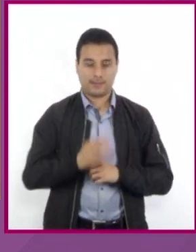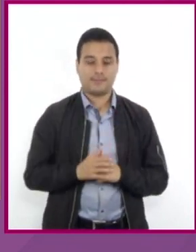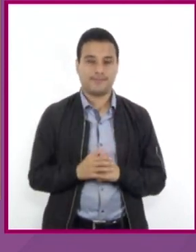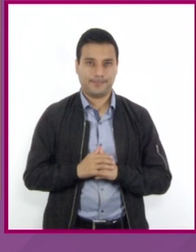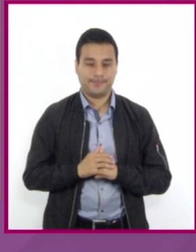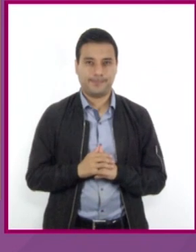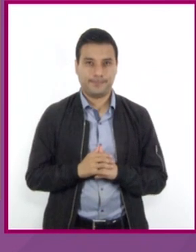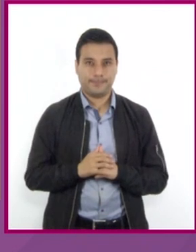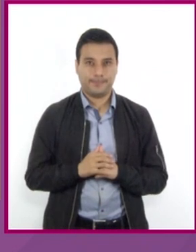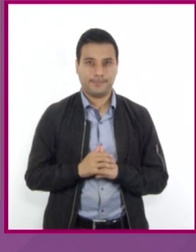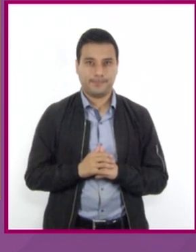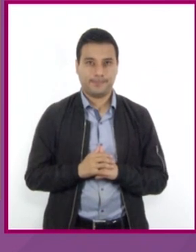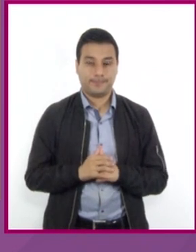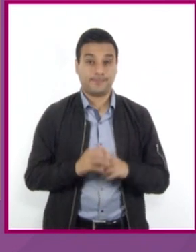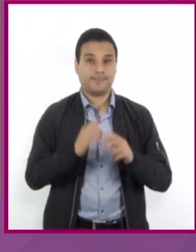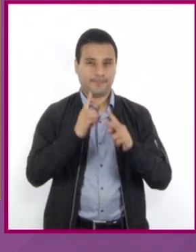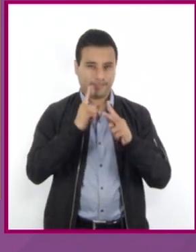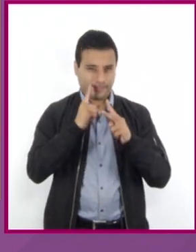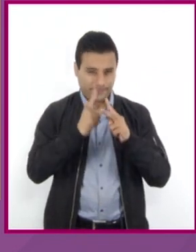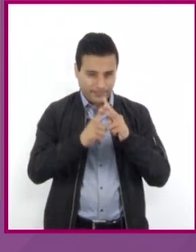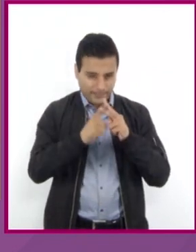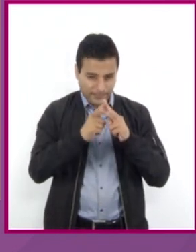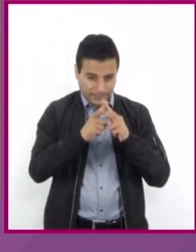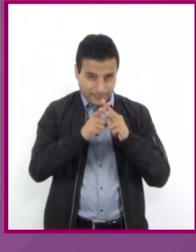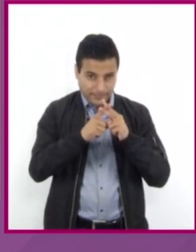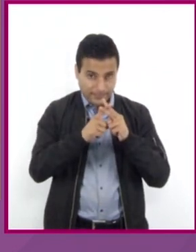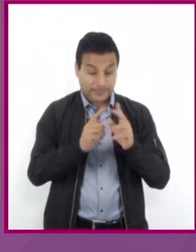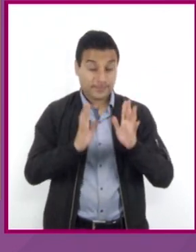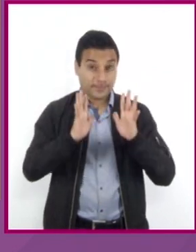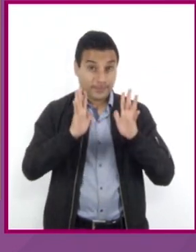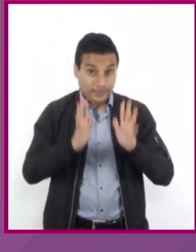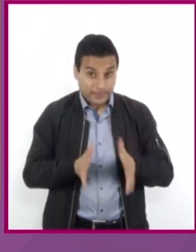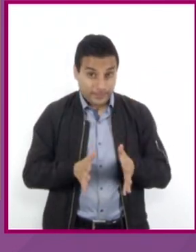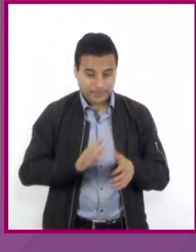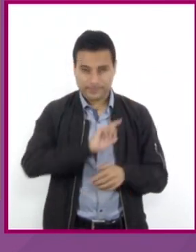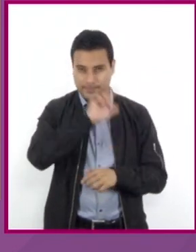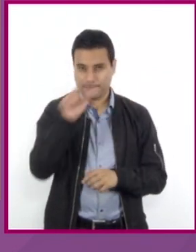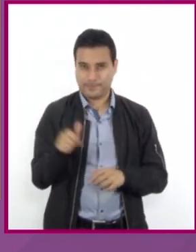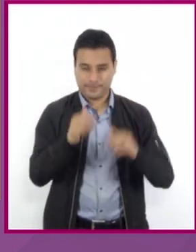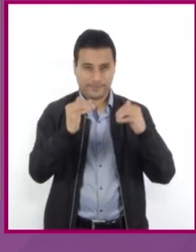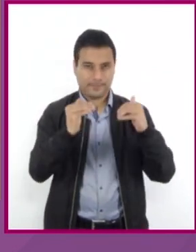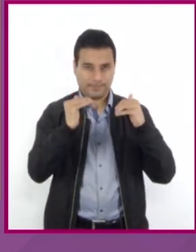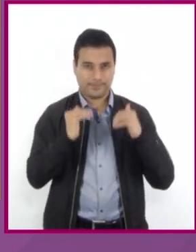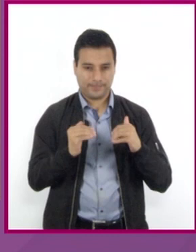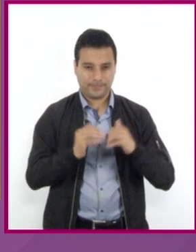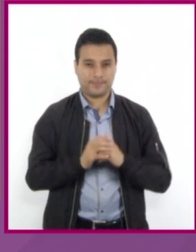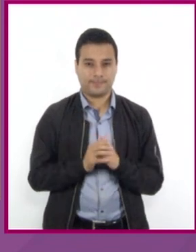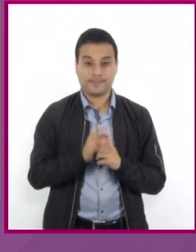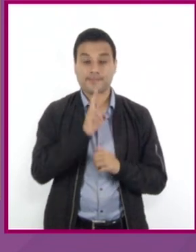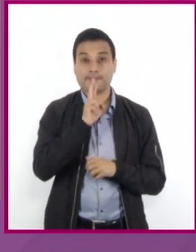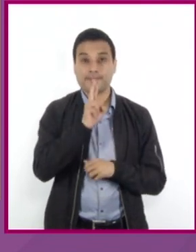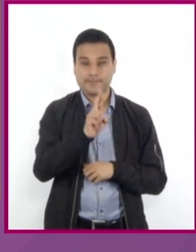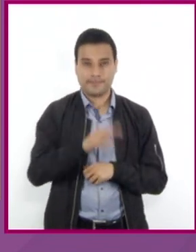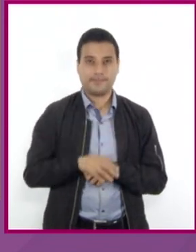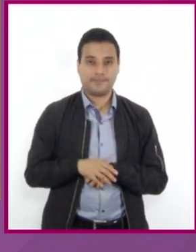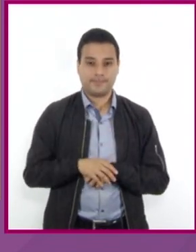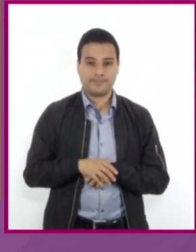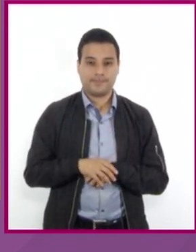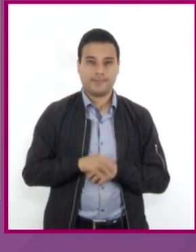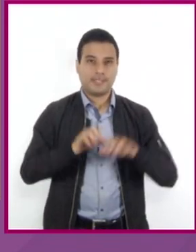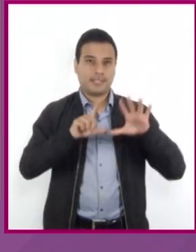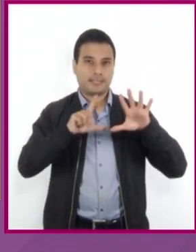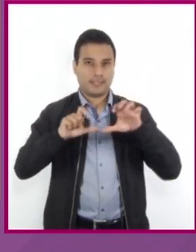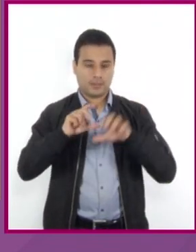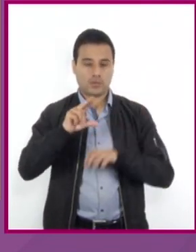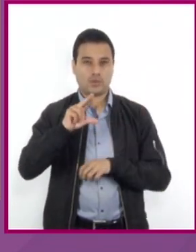entre 3 realizamos la diferencia del numerador obteniendo 780 este